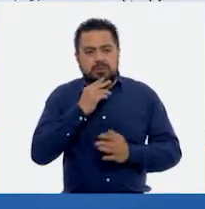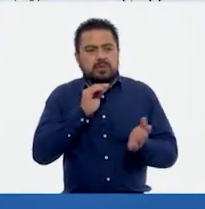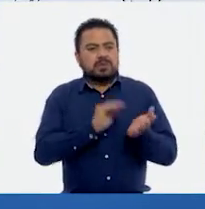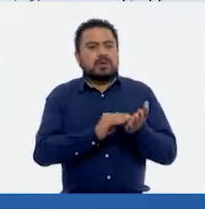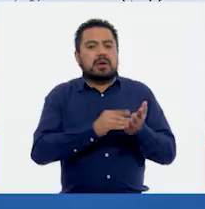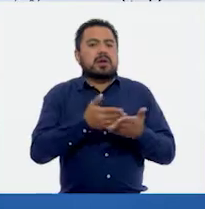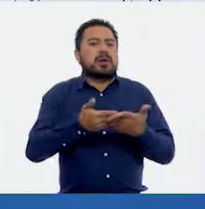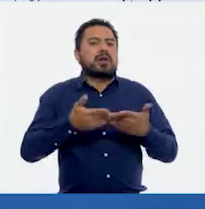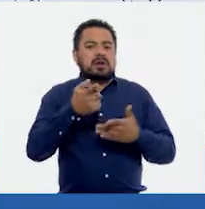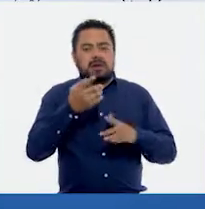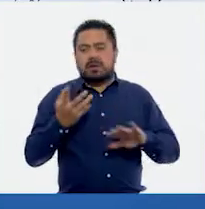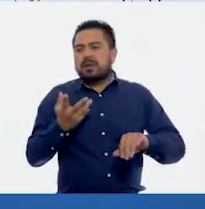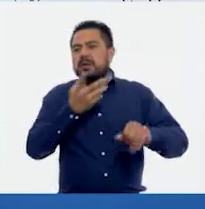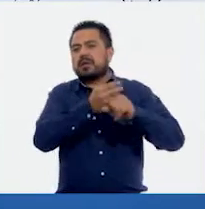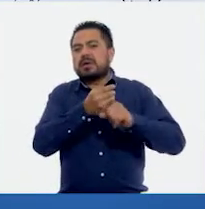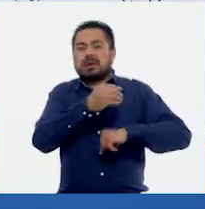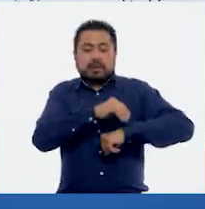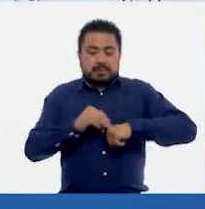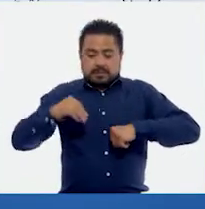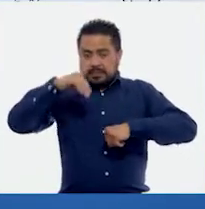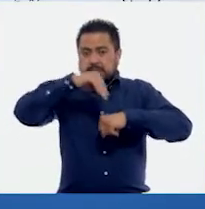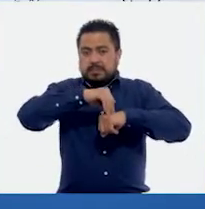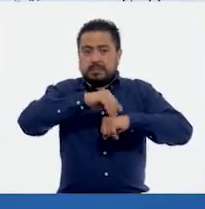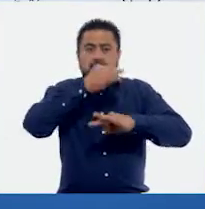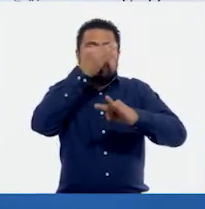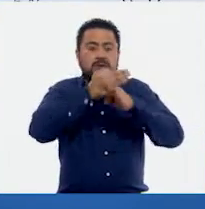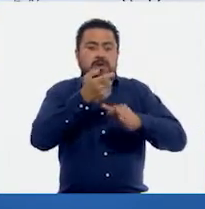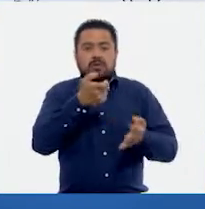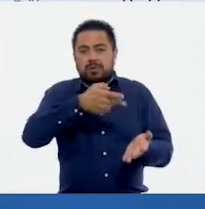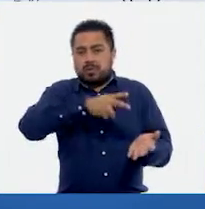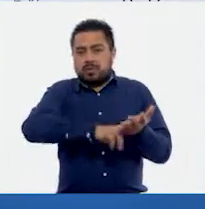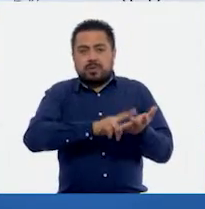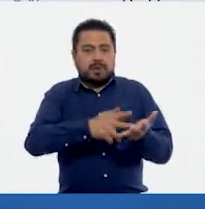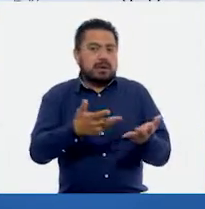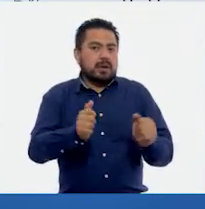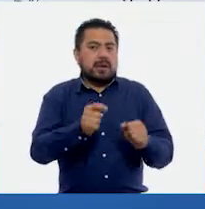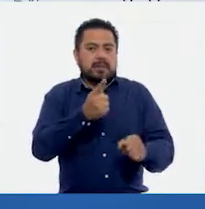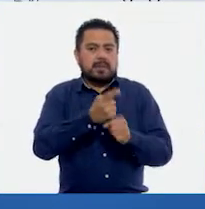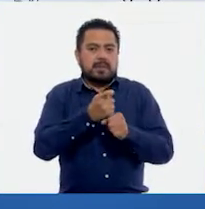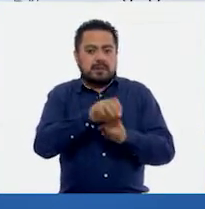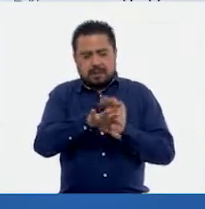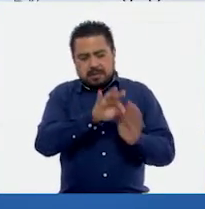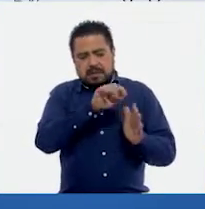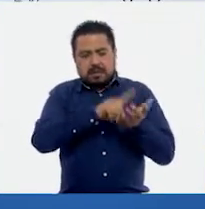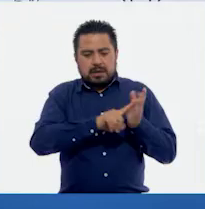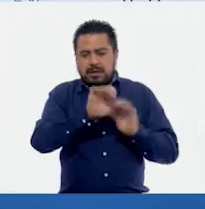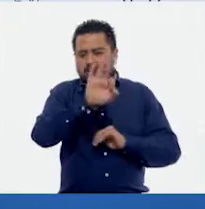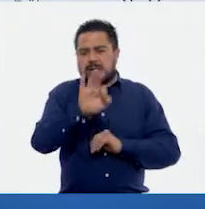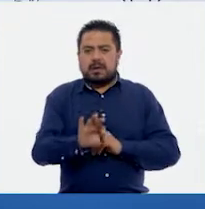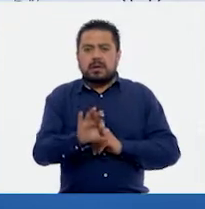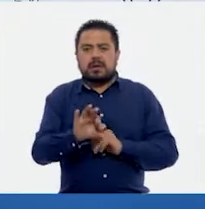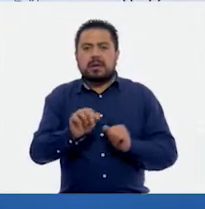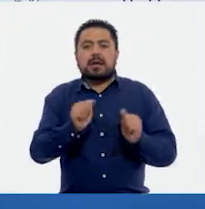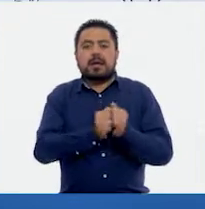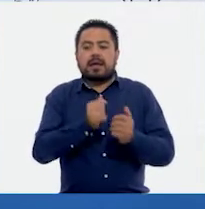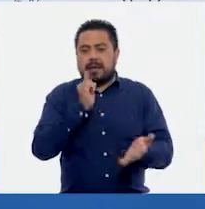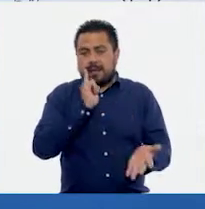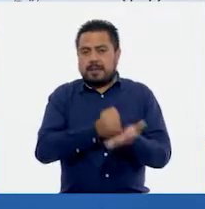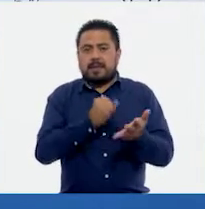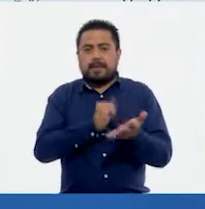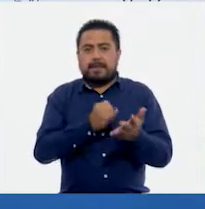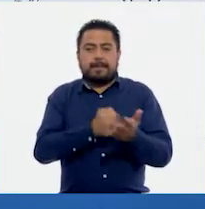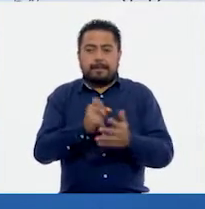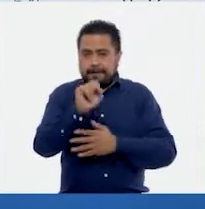Entonces, ahora le vamos a tener que aumentar al precio que ya primero habíamos obtenido su descuento, el IVA. Ajá.